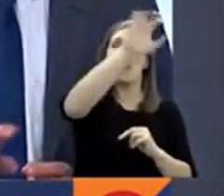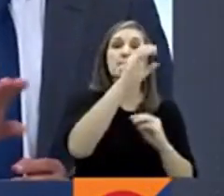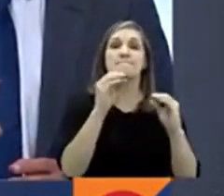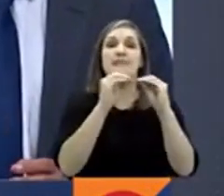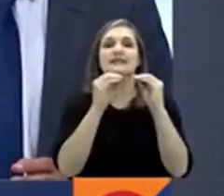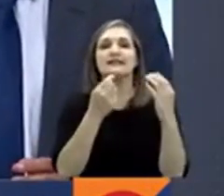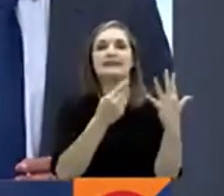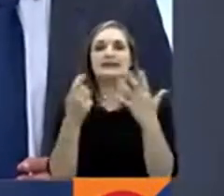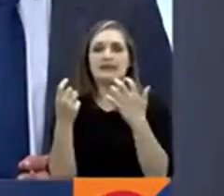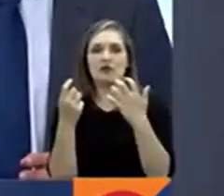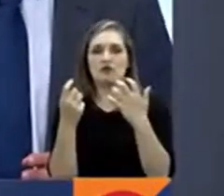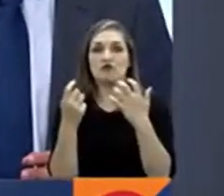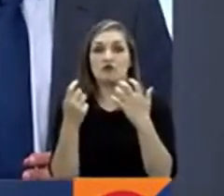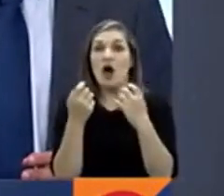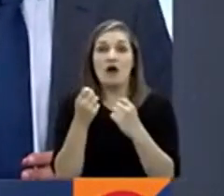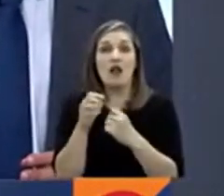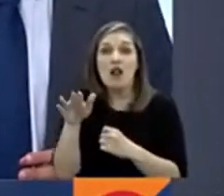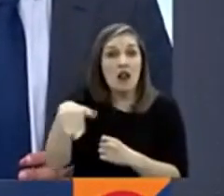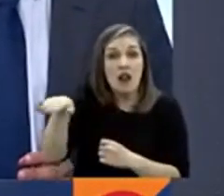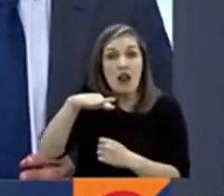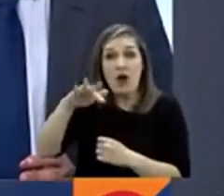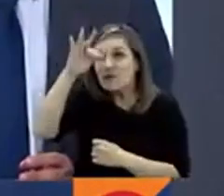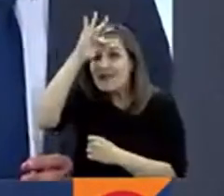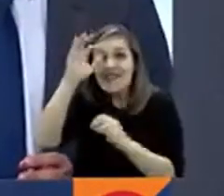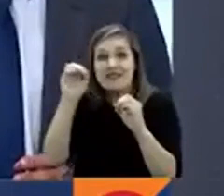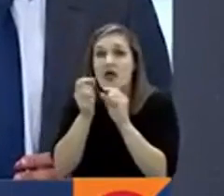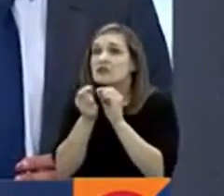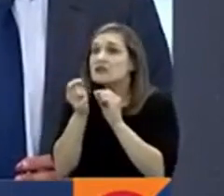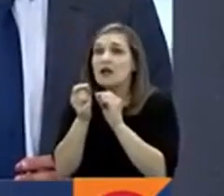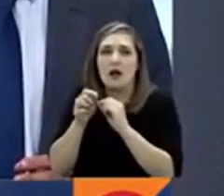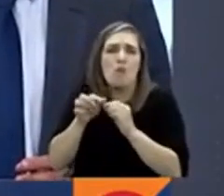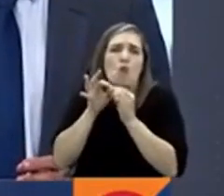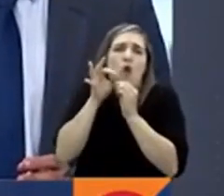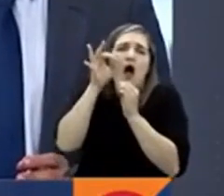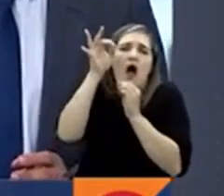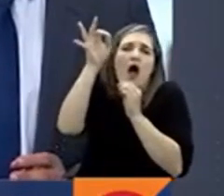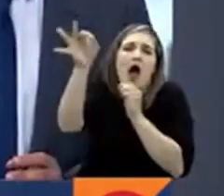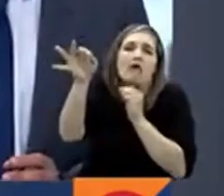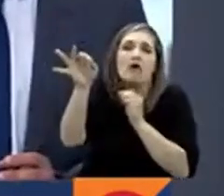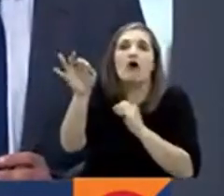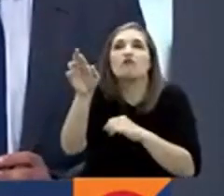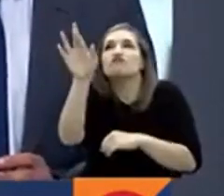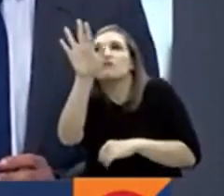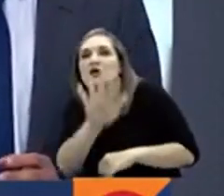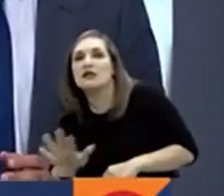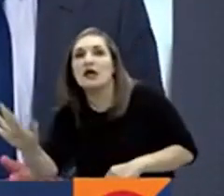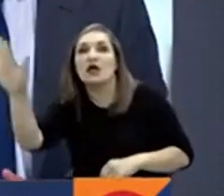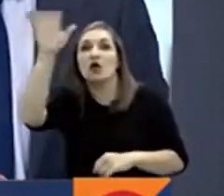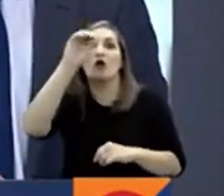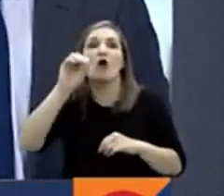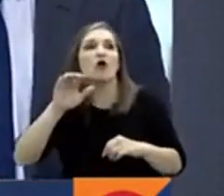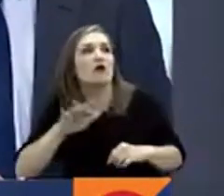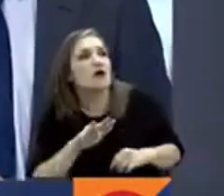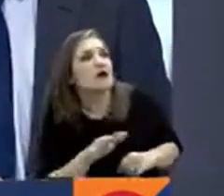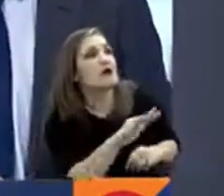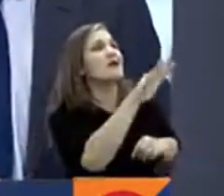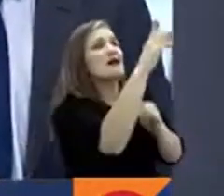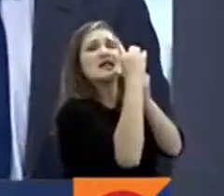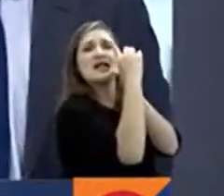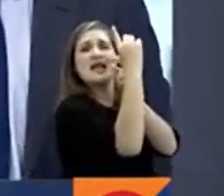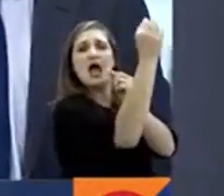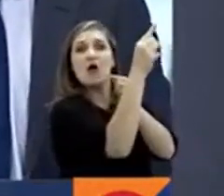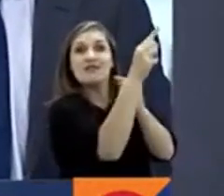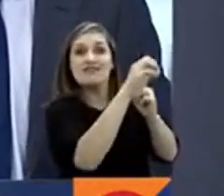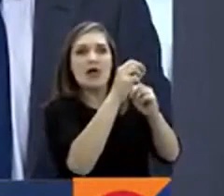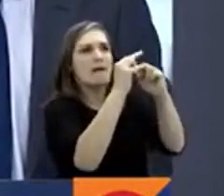regiones donde no existe ningún punto de salud ubicado. Puede ser en regiones, puede ser en algunas veredas o en los lugares más apartados